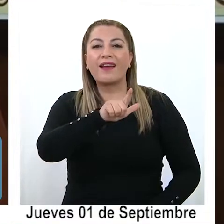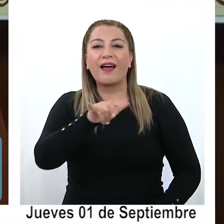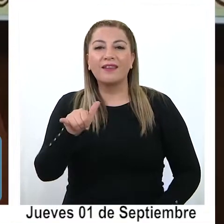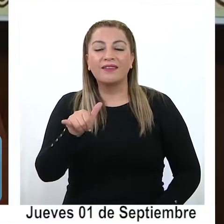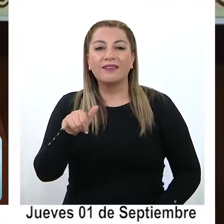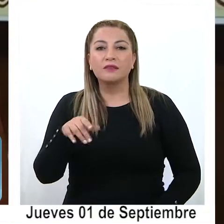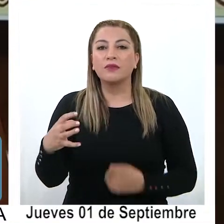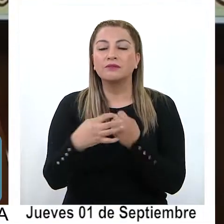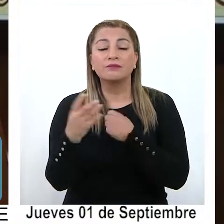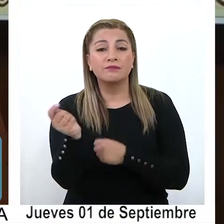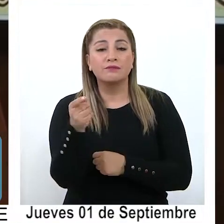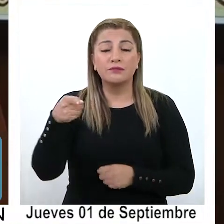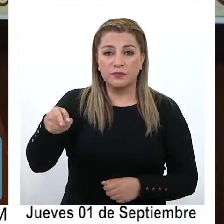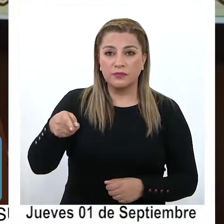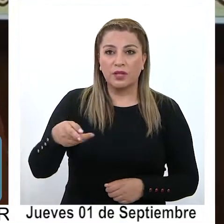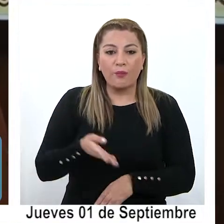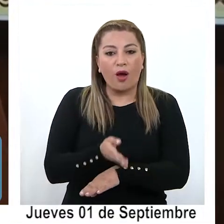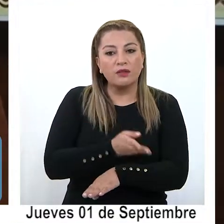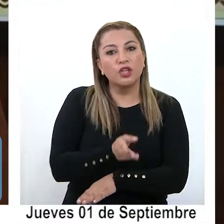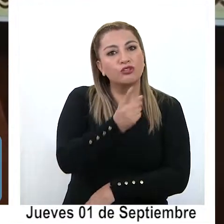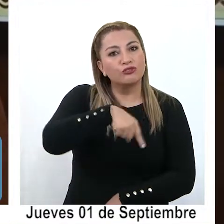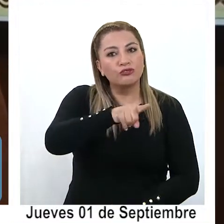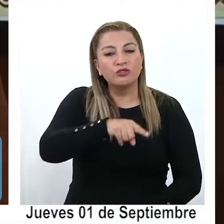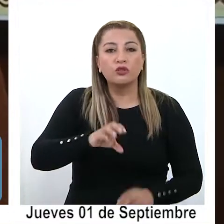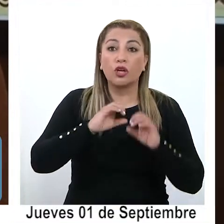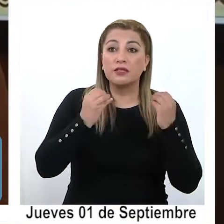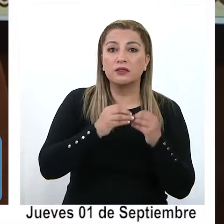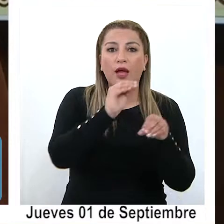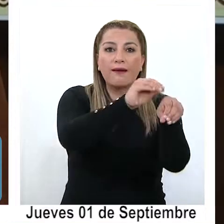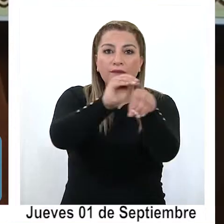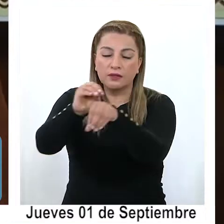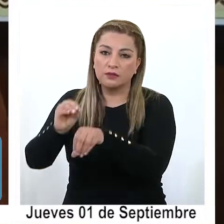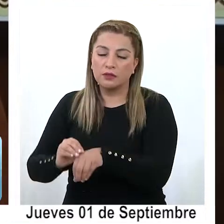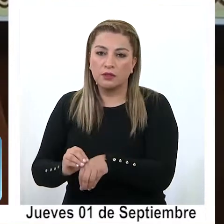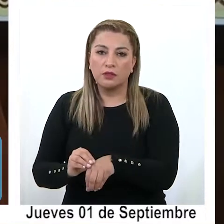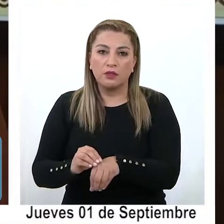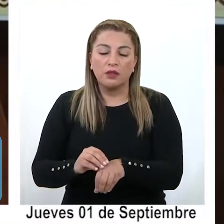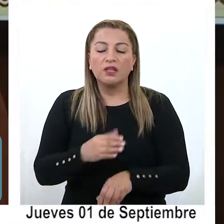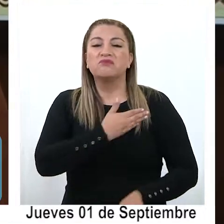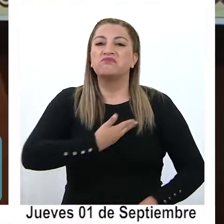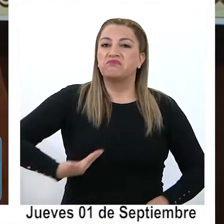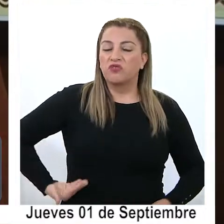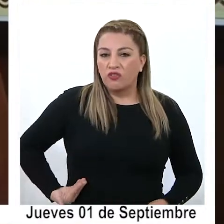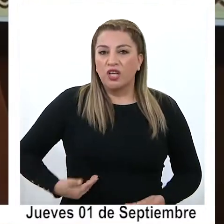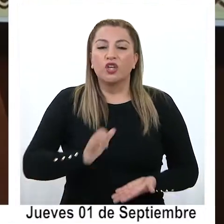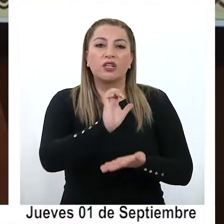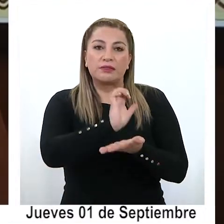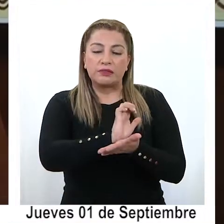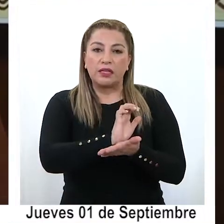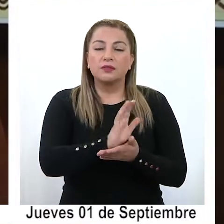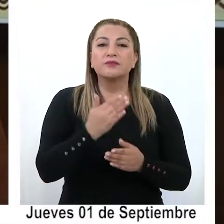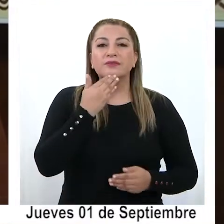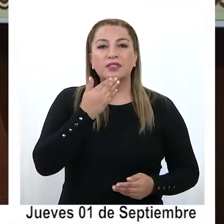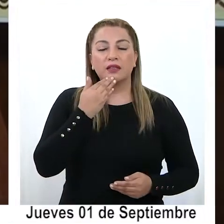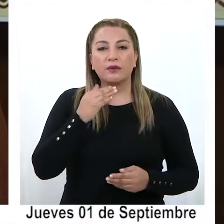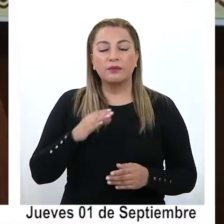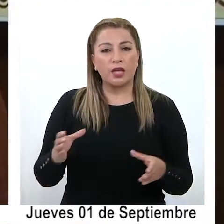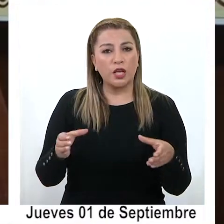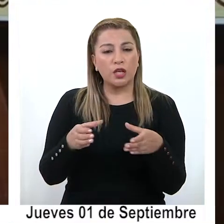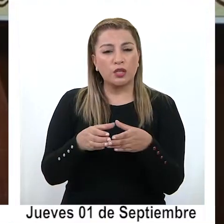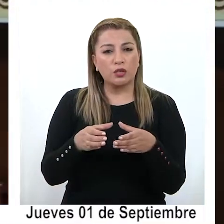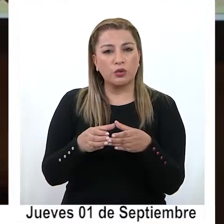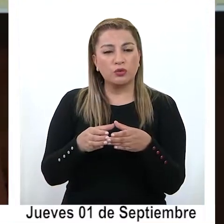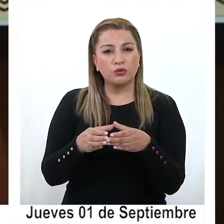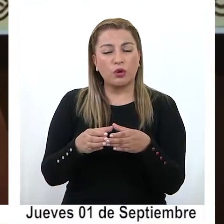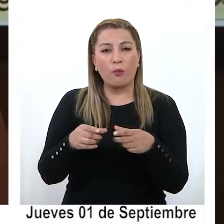Tarapacá pese a la advertencia de muchas organizaciones, bueno no fundamentales, estatales también, entre ellos el mismo Consejo de Monumentos